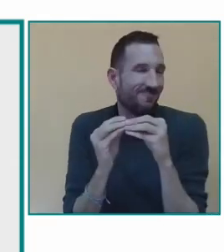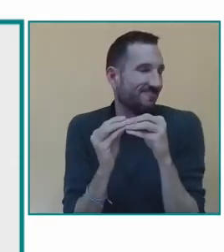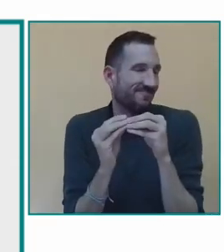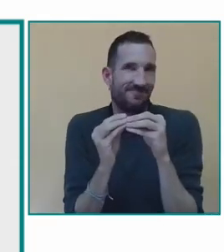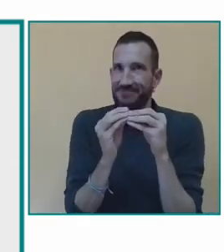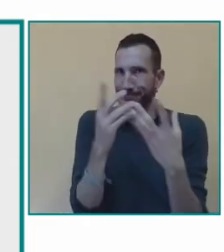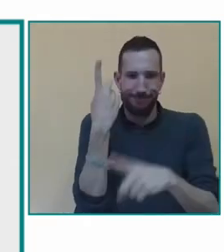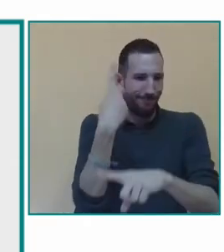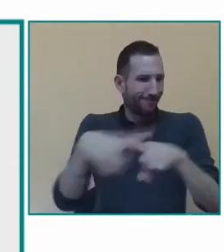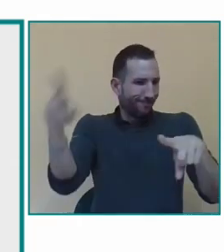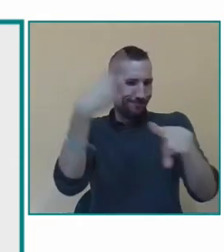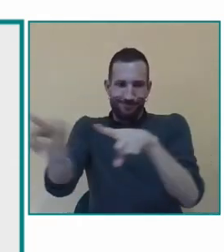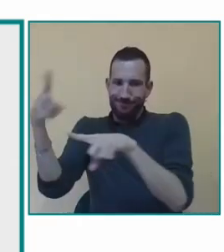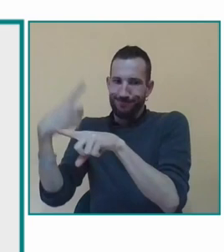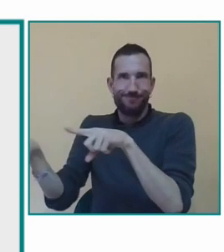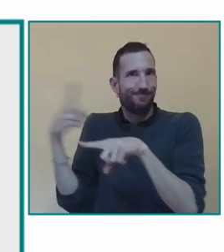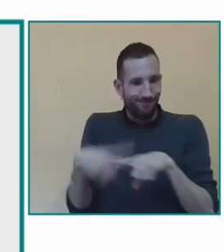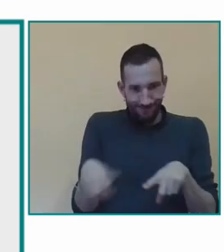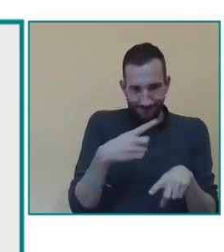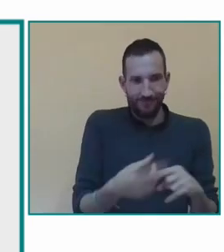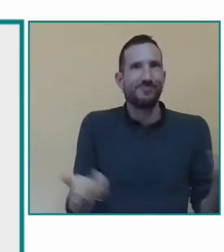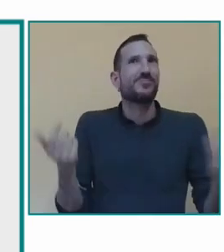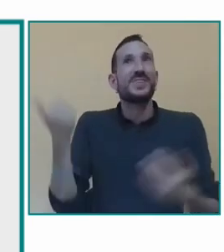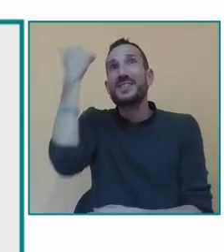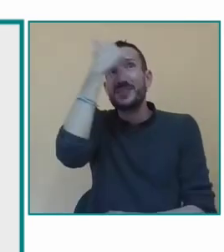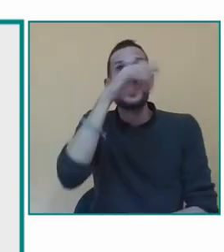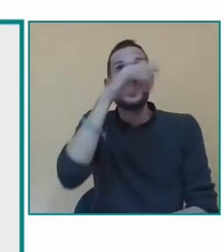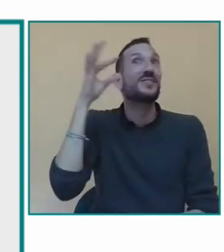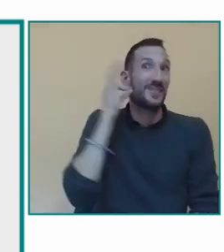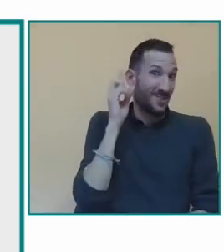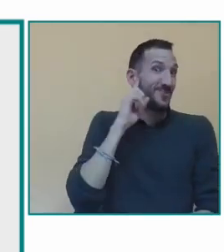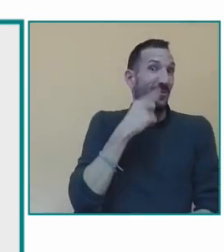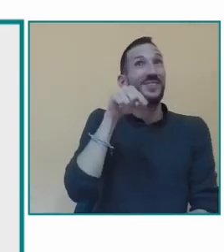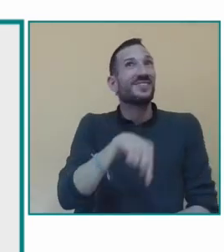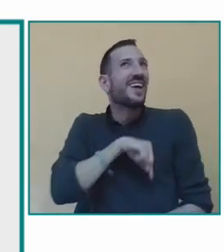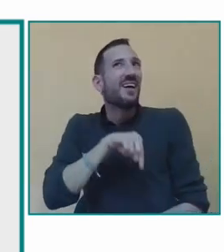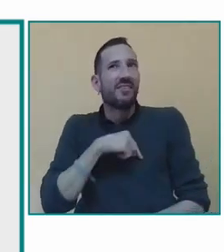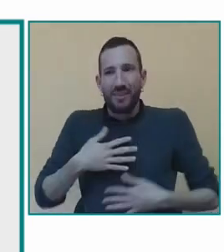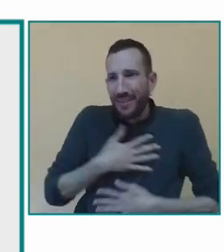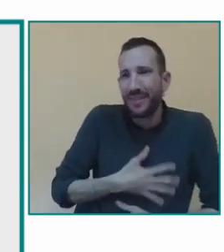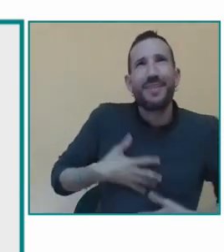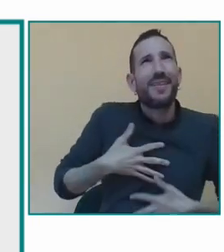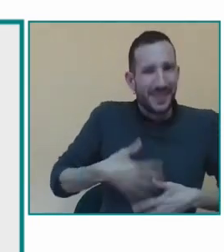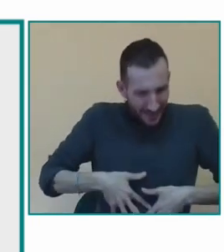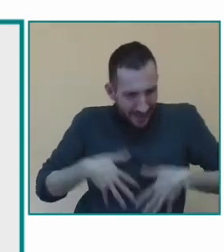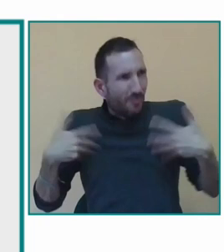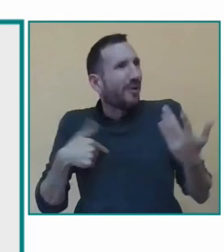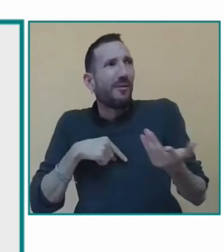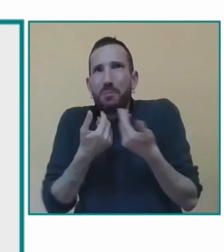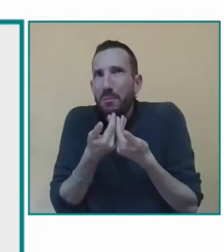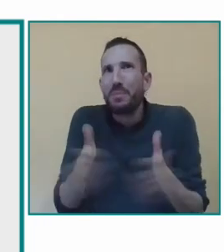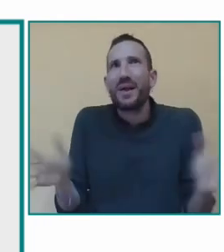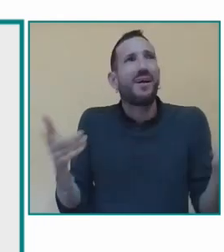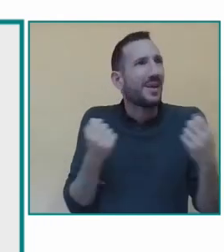pero no podemos pensar que sean todos iguales o parecidos sino que hay una gran heterogeneidad hay niños y niñas sordas con